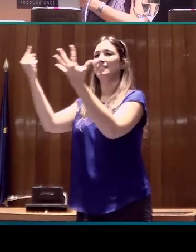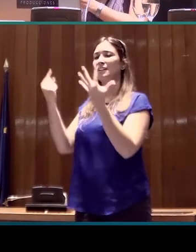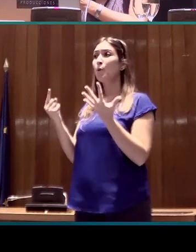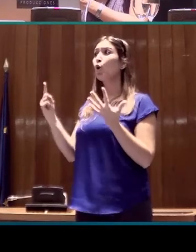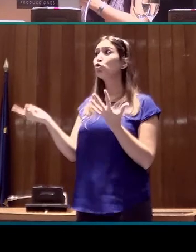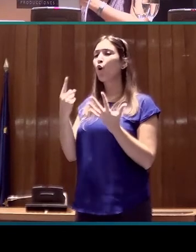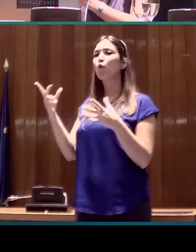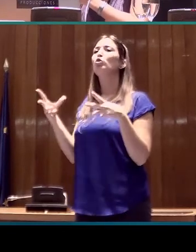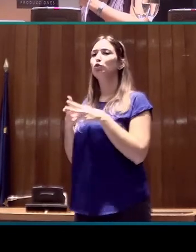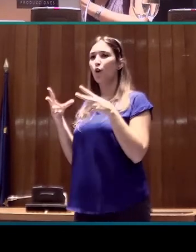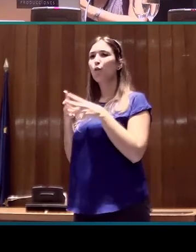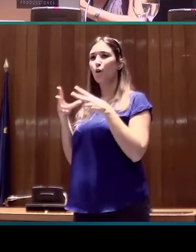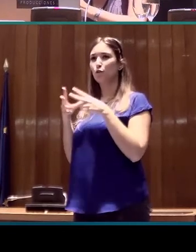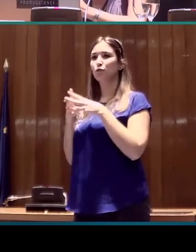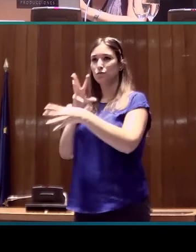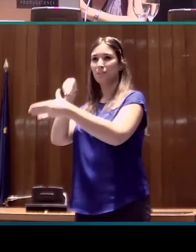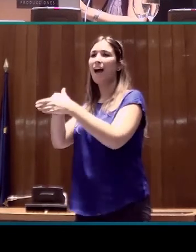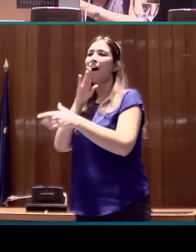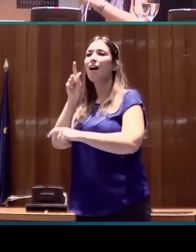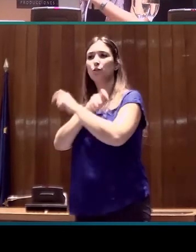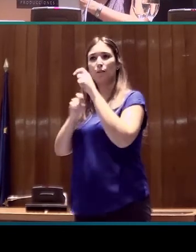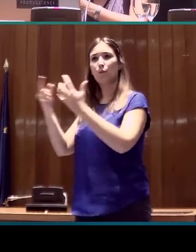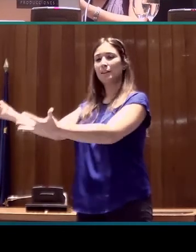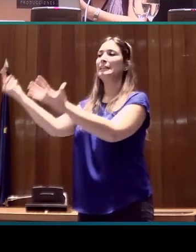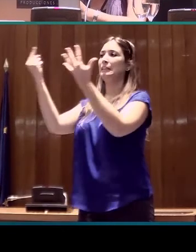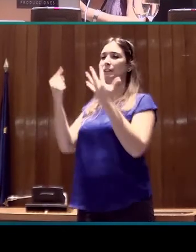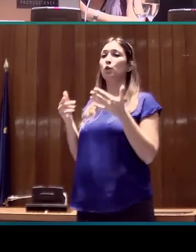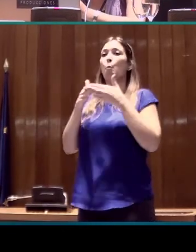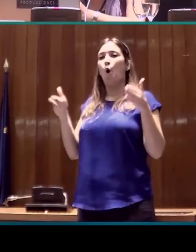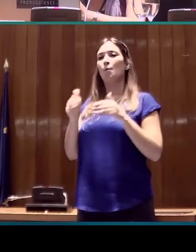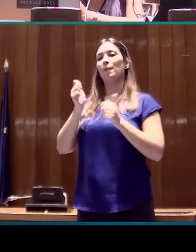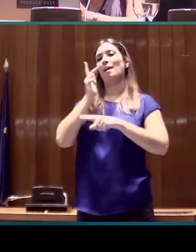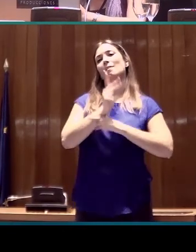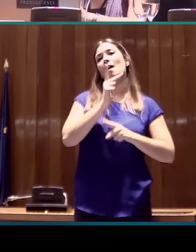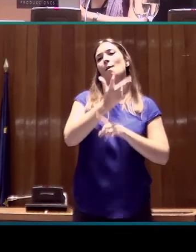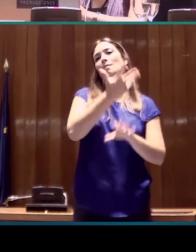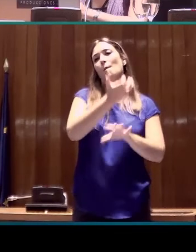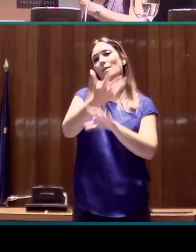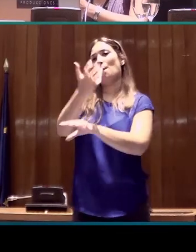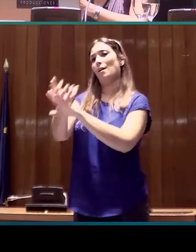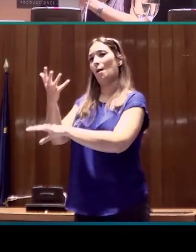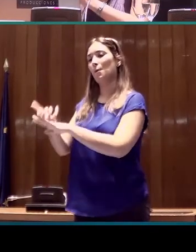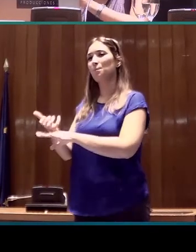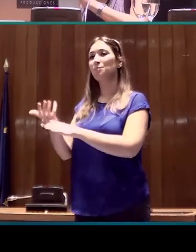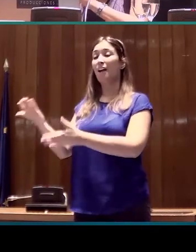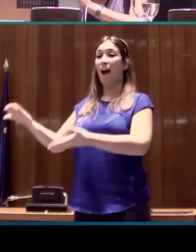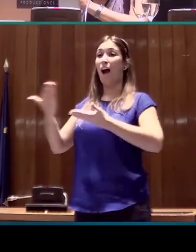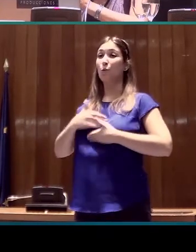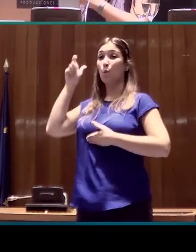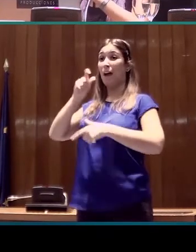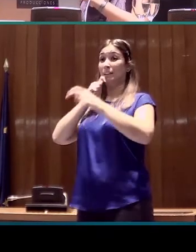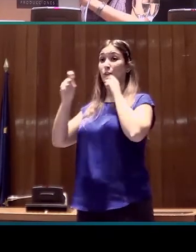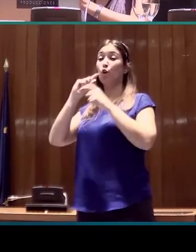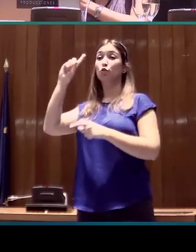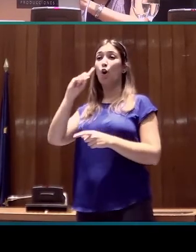afiliados a esa asociación. Hicimos las primeras grabaciones. Con la ayuda del entrevistador sordo,